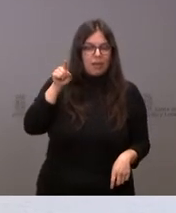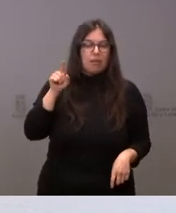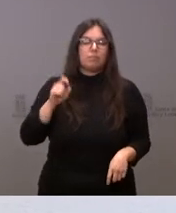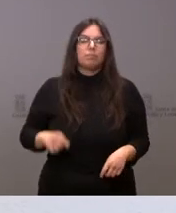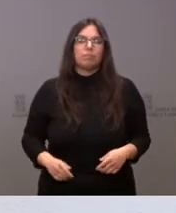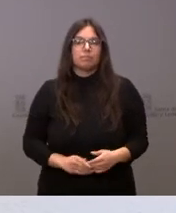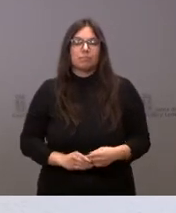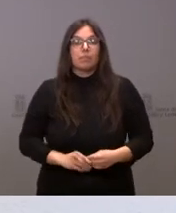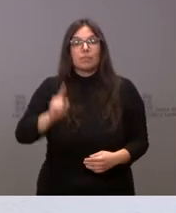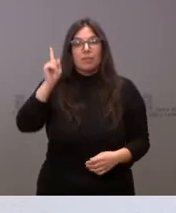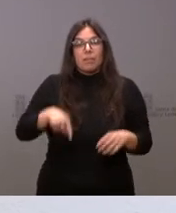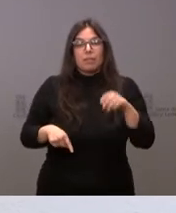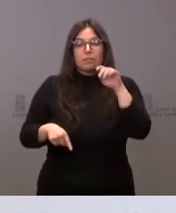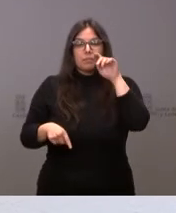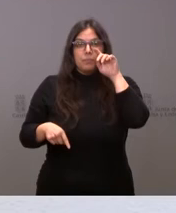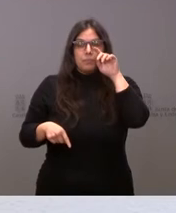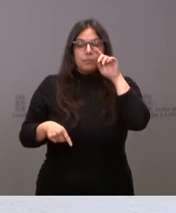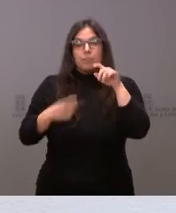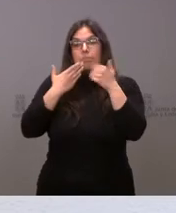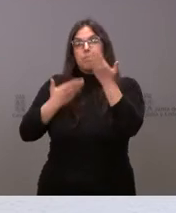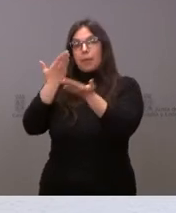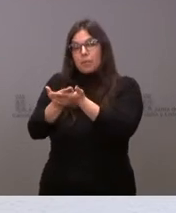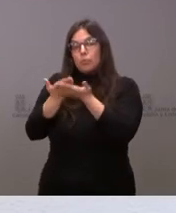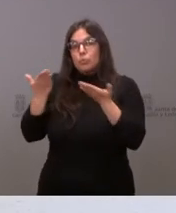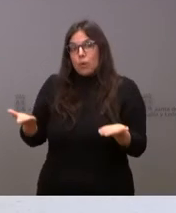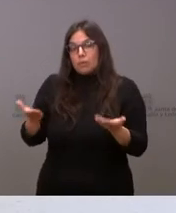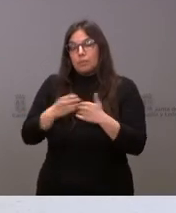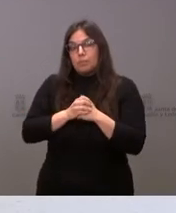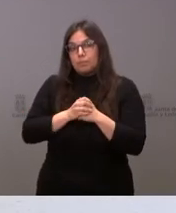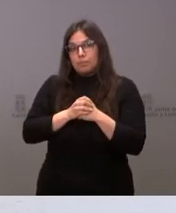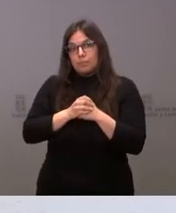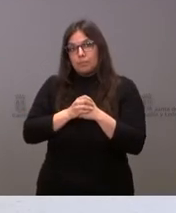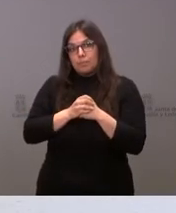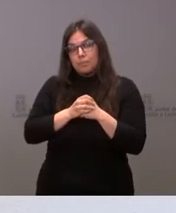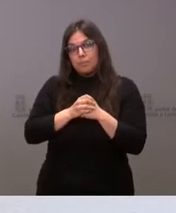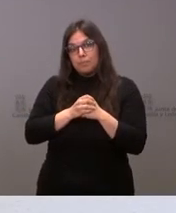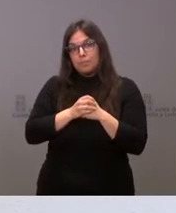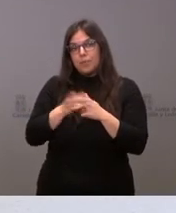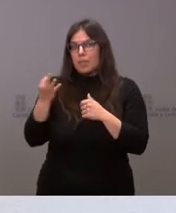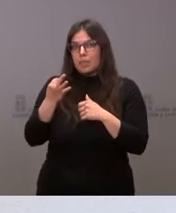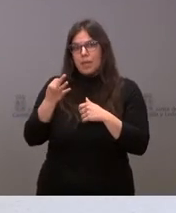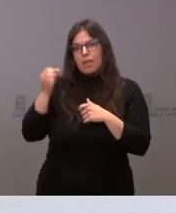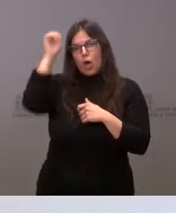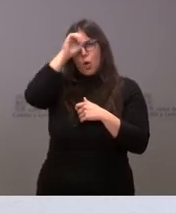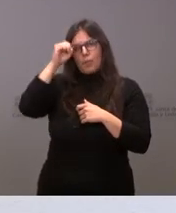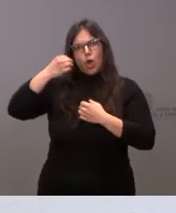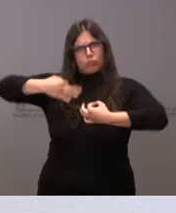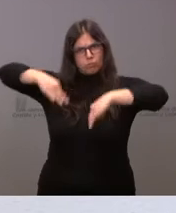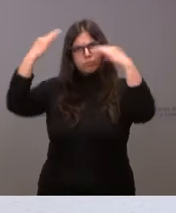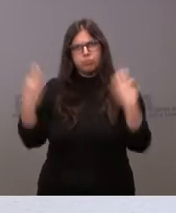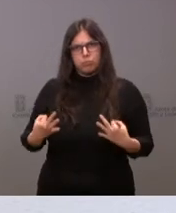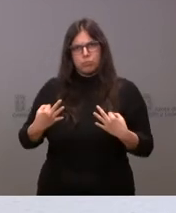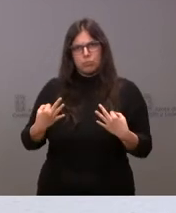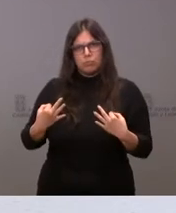nuestro país y también lo que le pedimos es que sea una posición firme y enérgica como se está